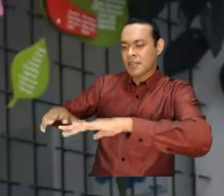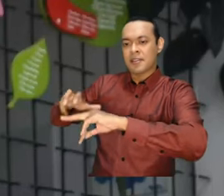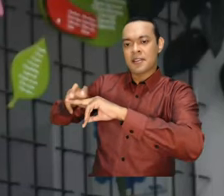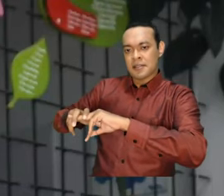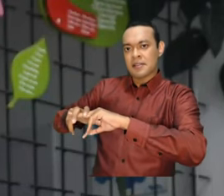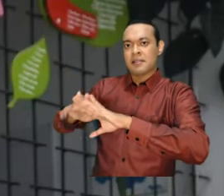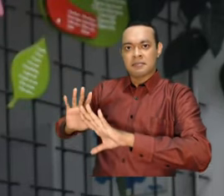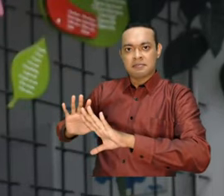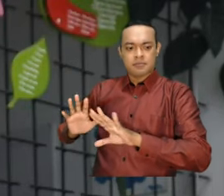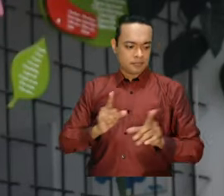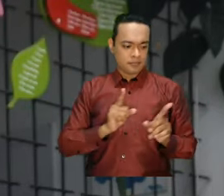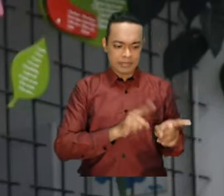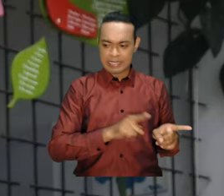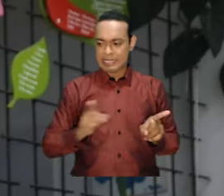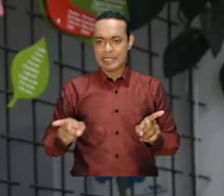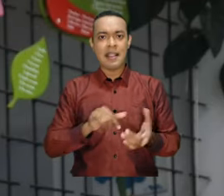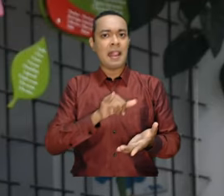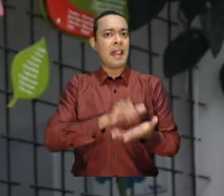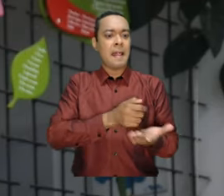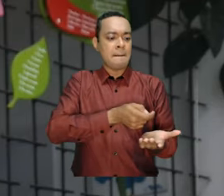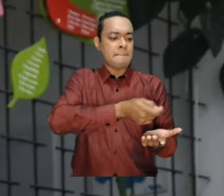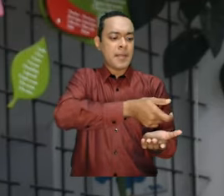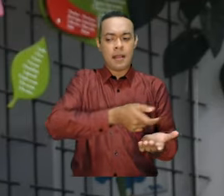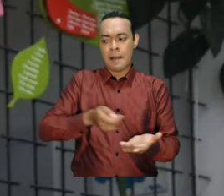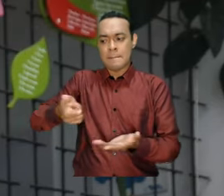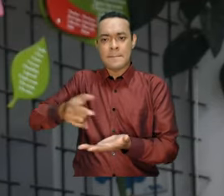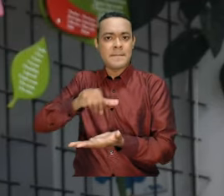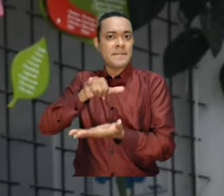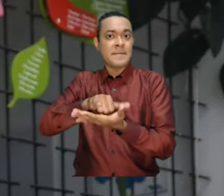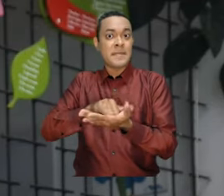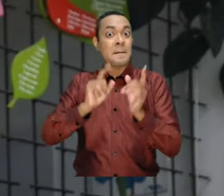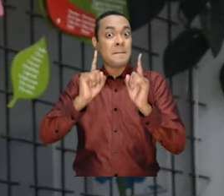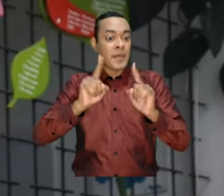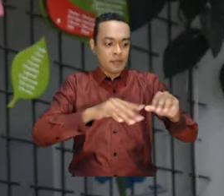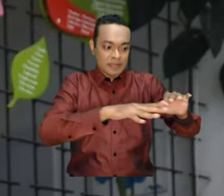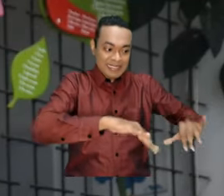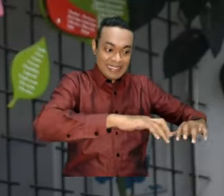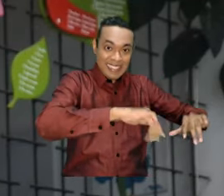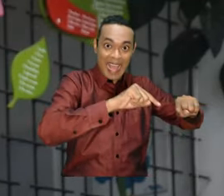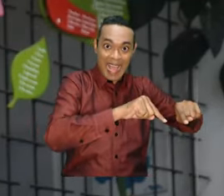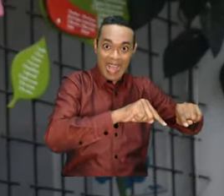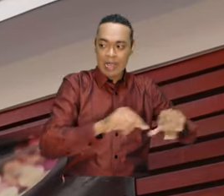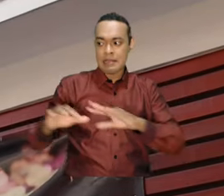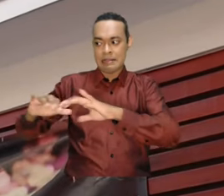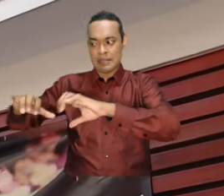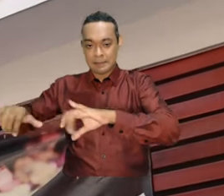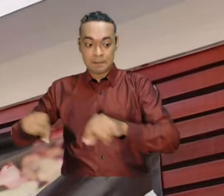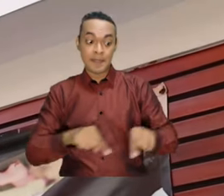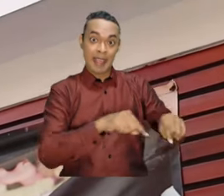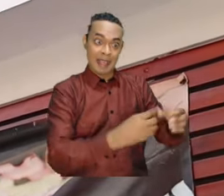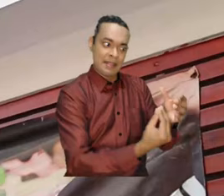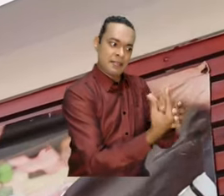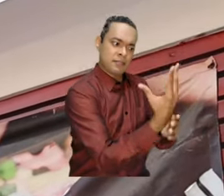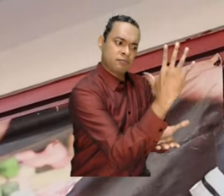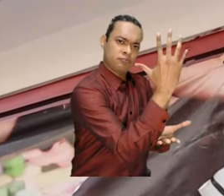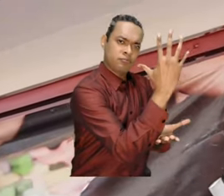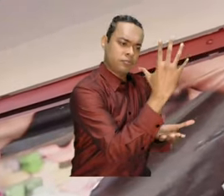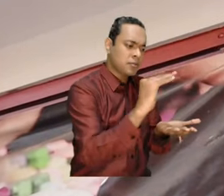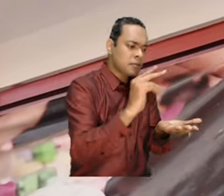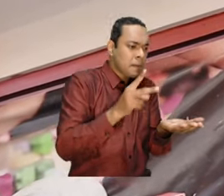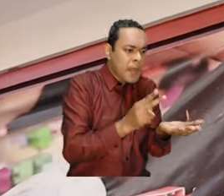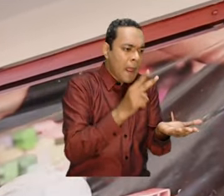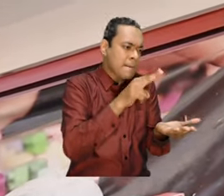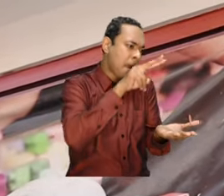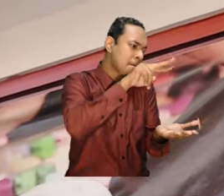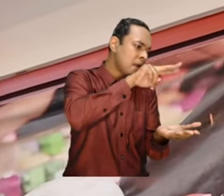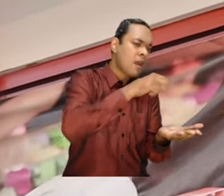semillas. La diferencia es dónde fue plantado y que se le fue cortando las ramas al bonsai